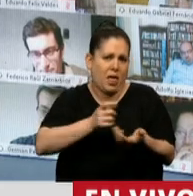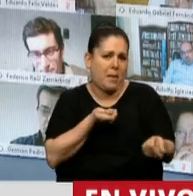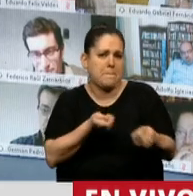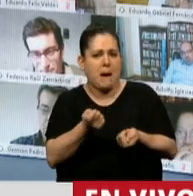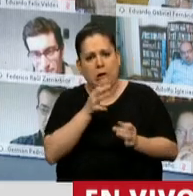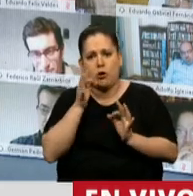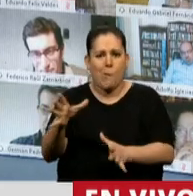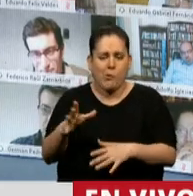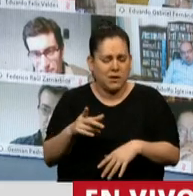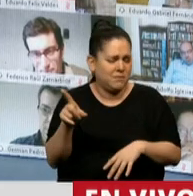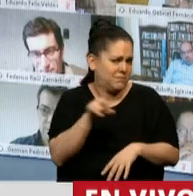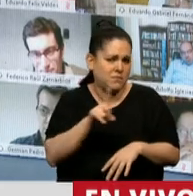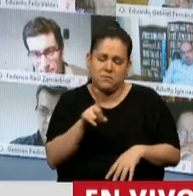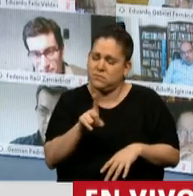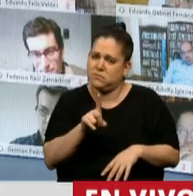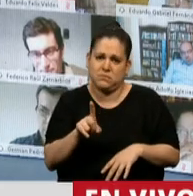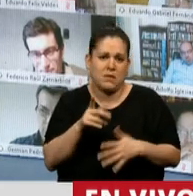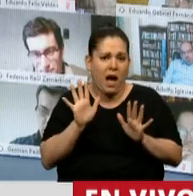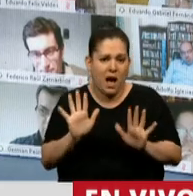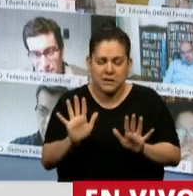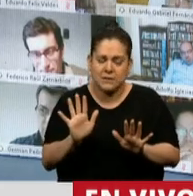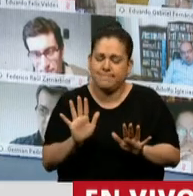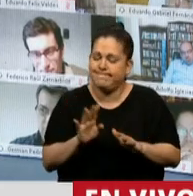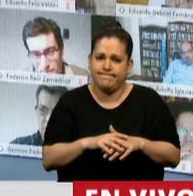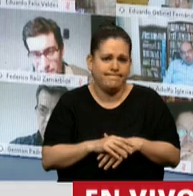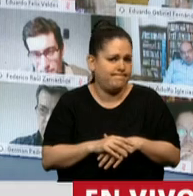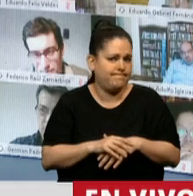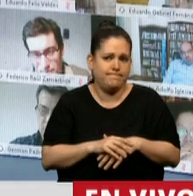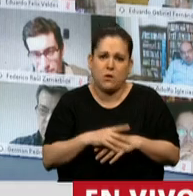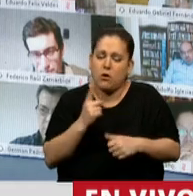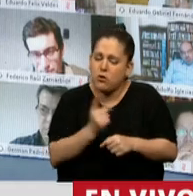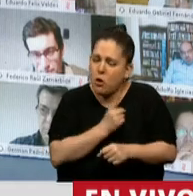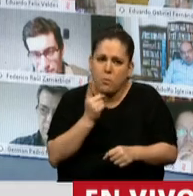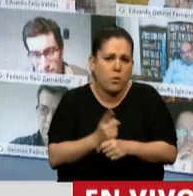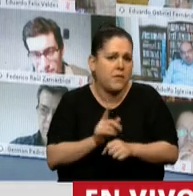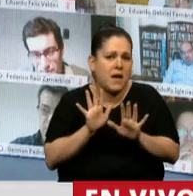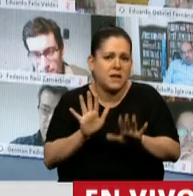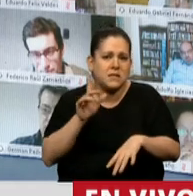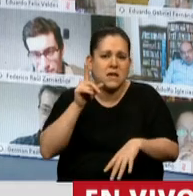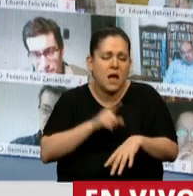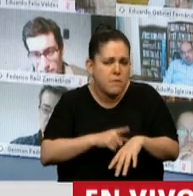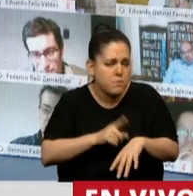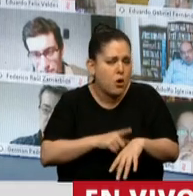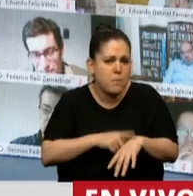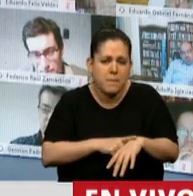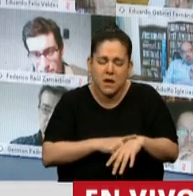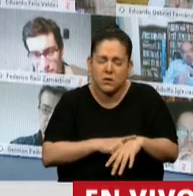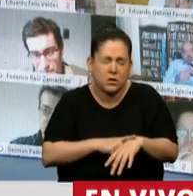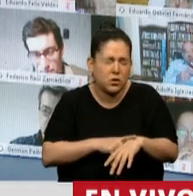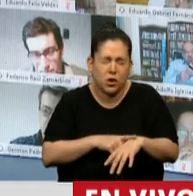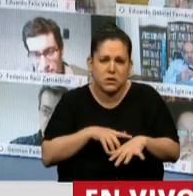merece ser hecho en momentos de tanta